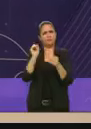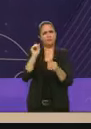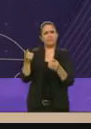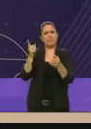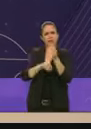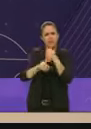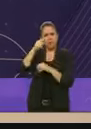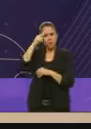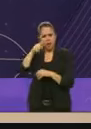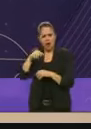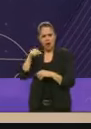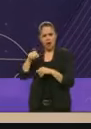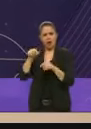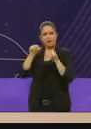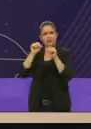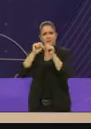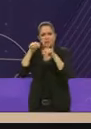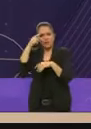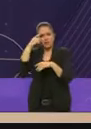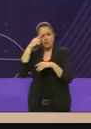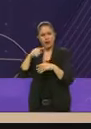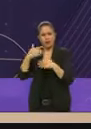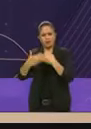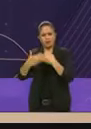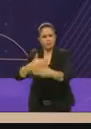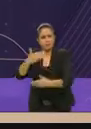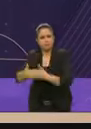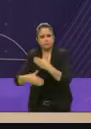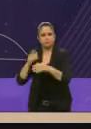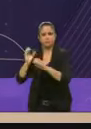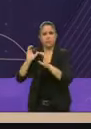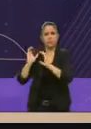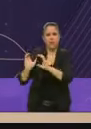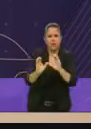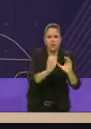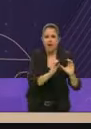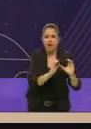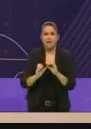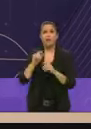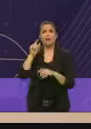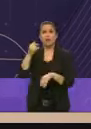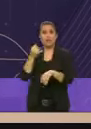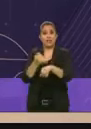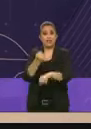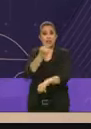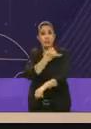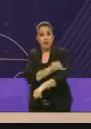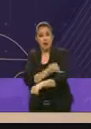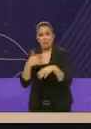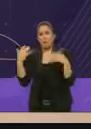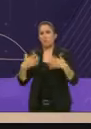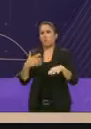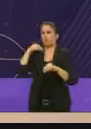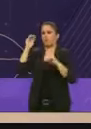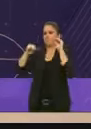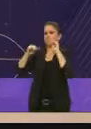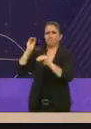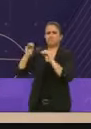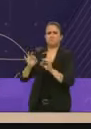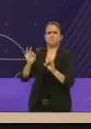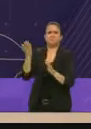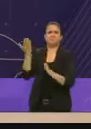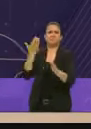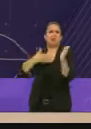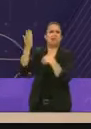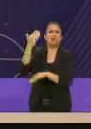cuidados. Echamos a andar una experiencia importante en Iztapalapa con éxito rotundo. Y a mí